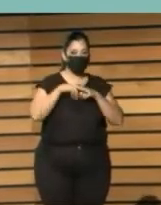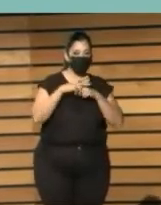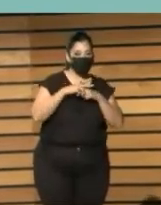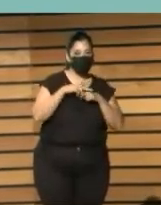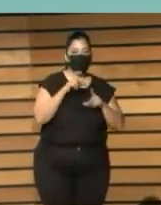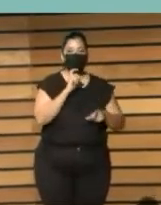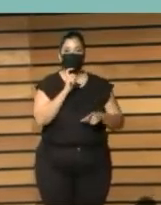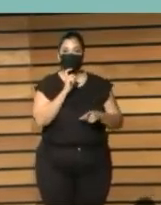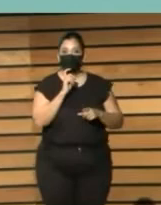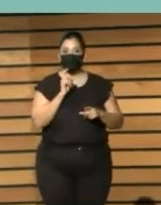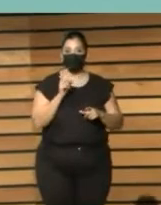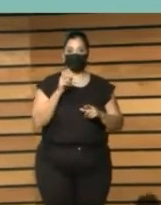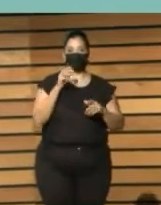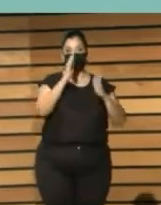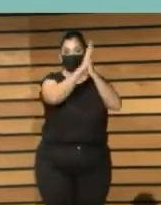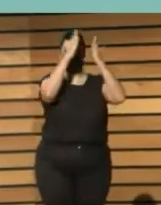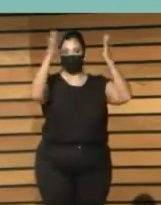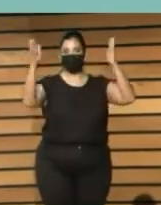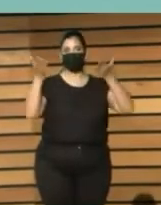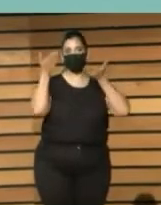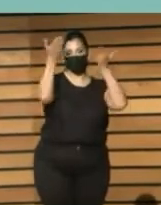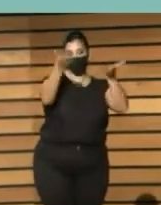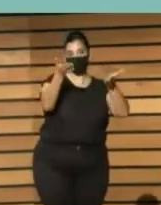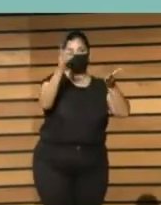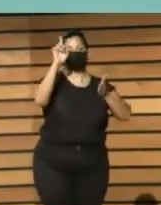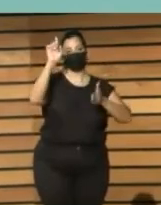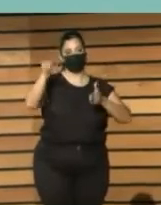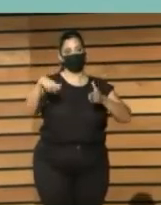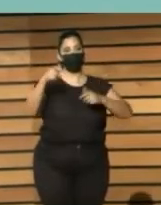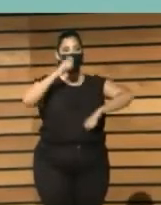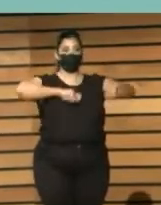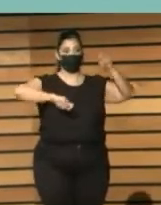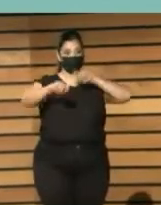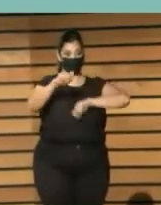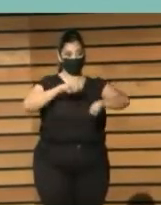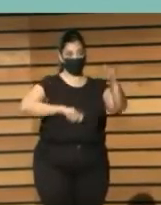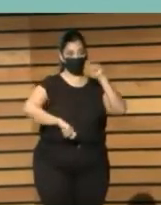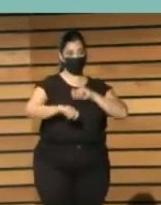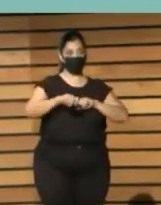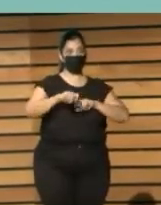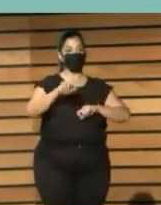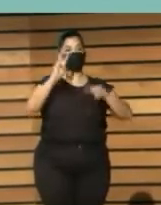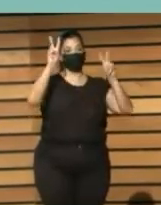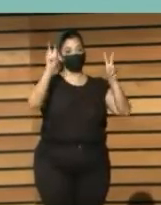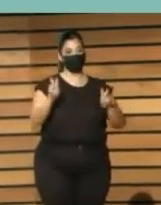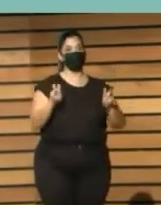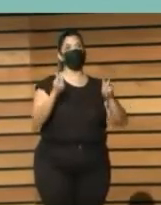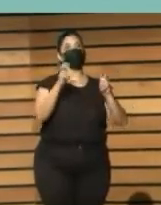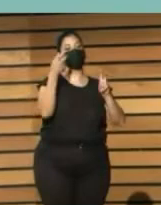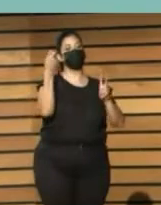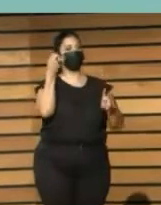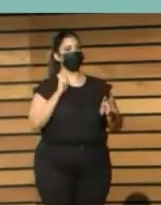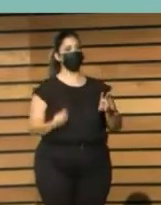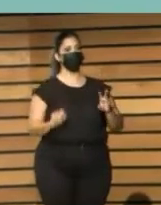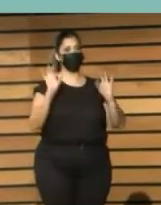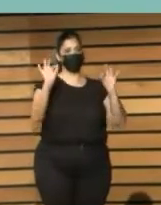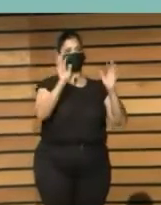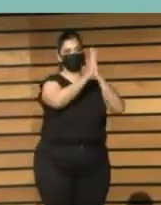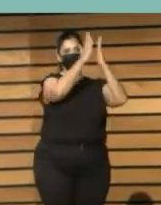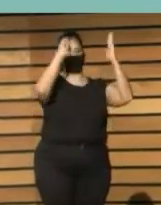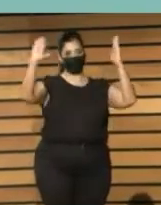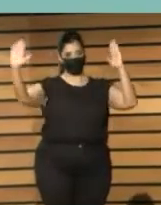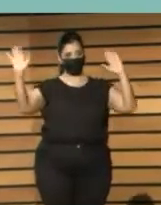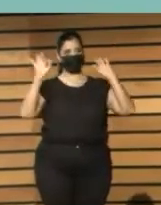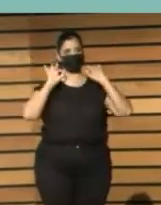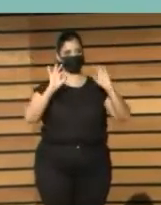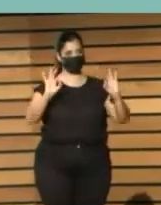información y bibliotecas. Ha trabajado activamente en el asociacionismo profesional en el Colegio Oficial